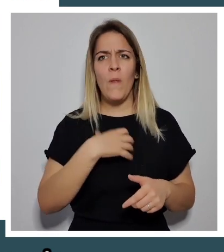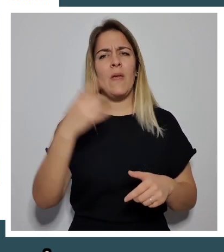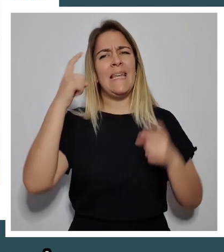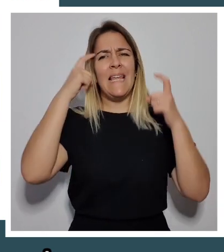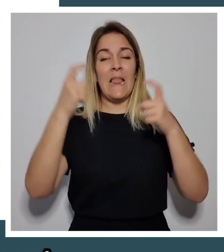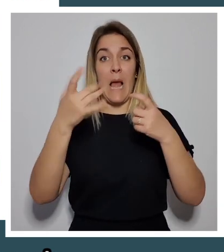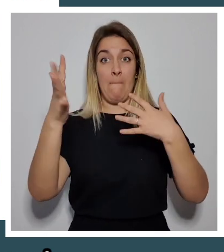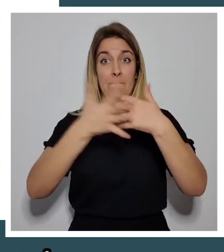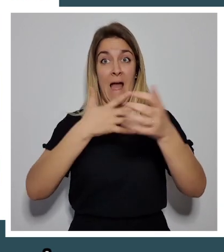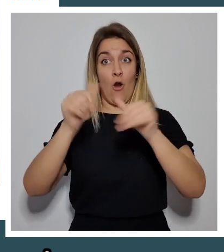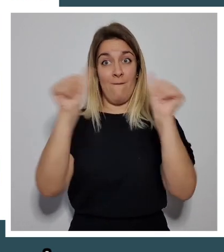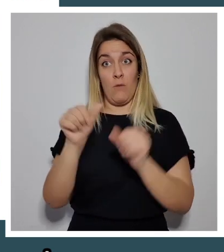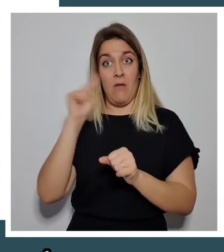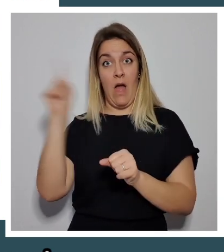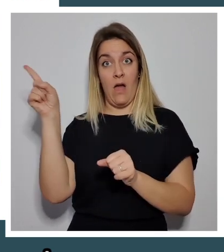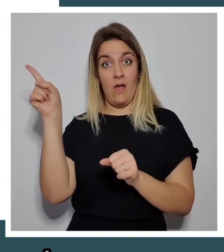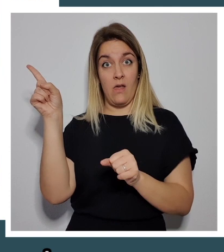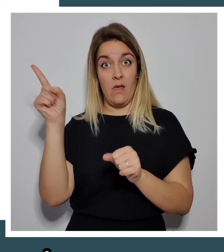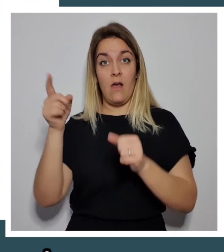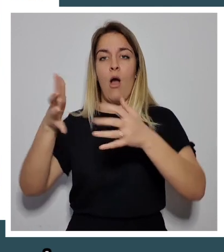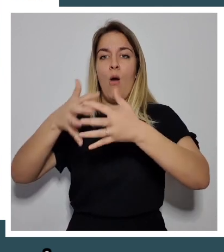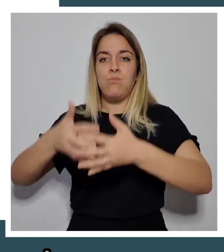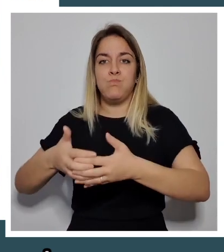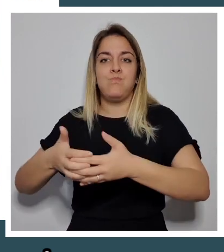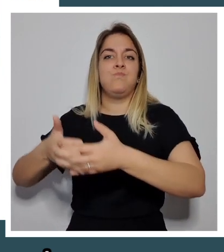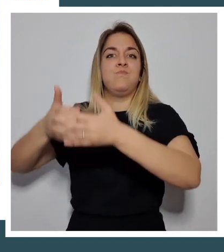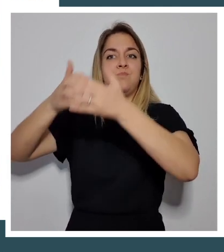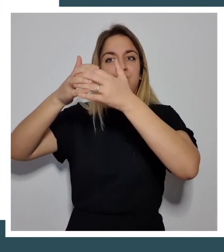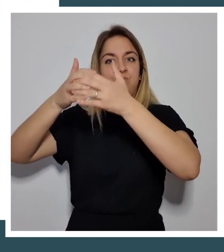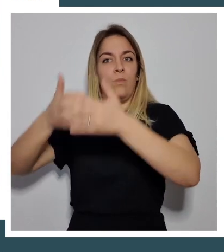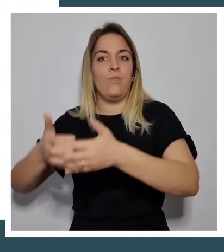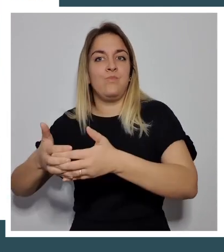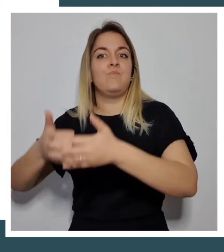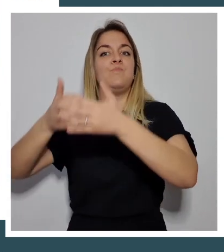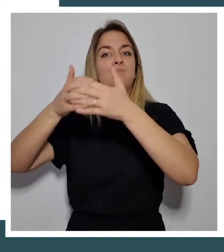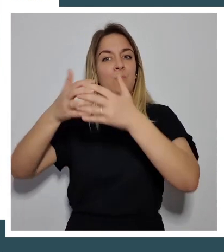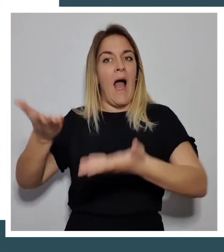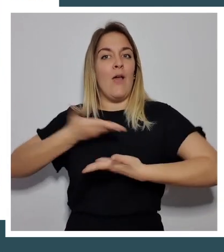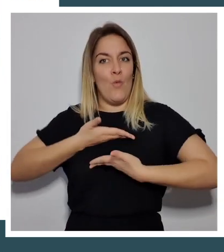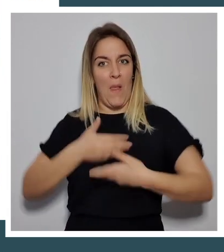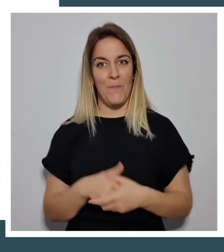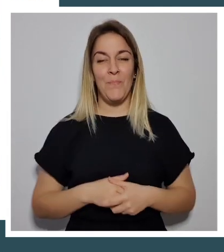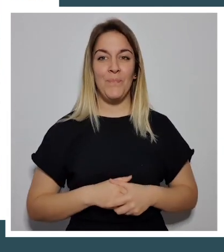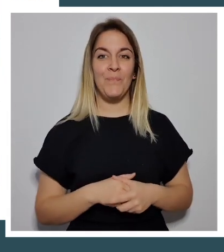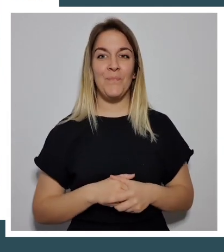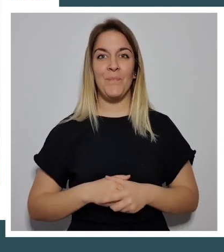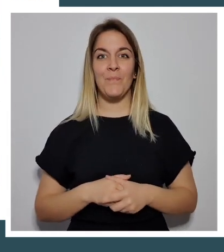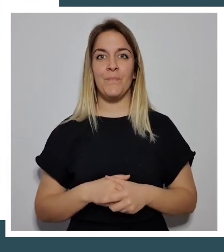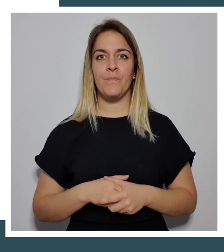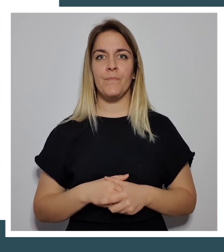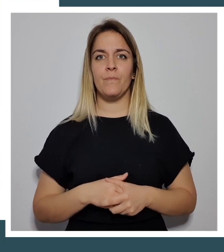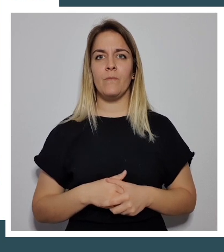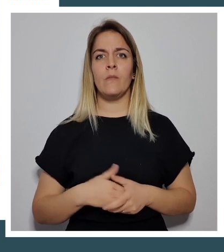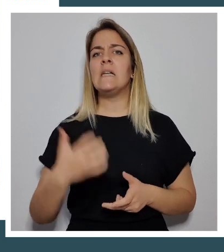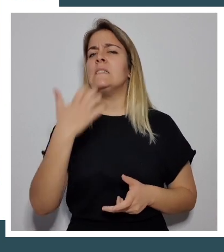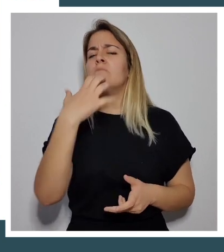sujetándonos a la altura de la rodilla y elevamos la pierna. Esto en